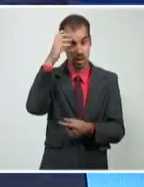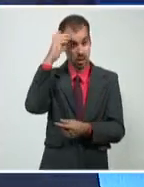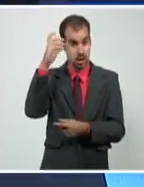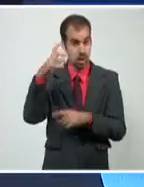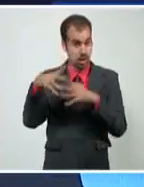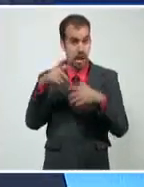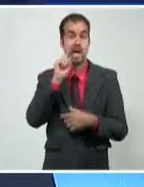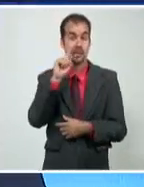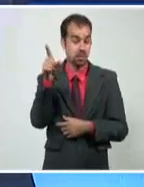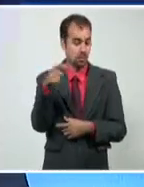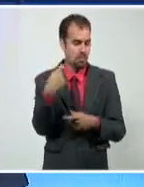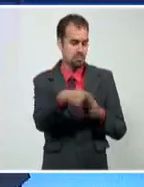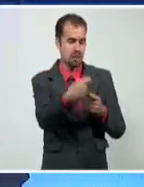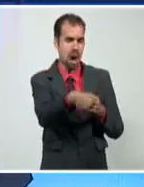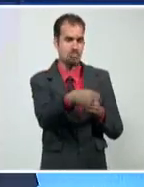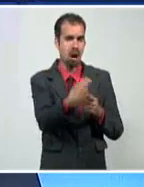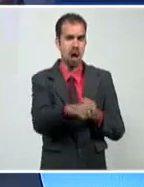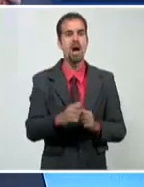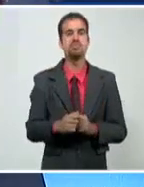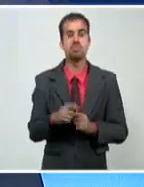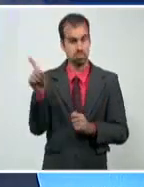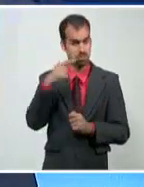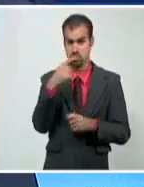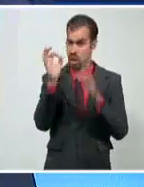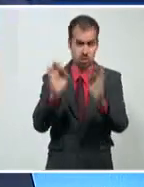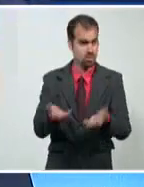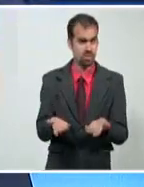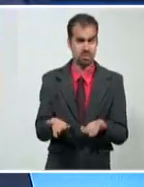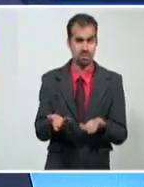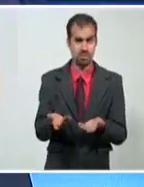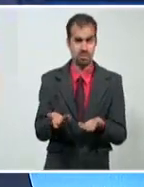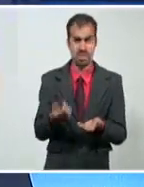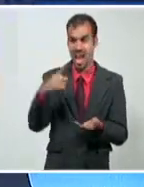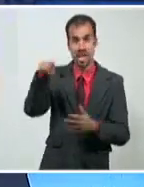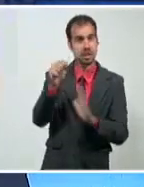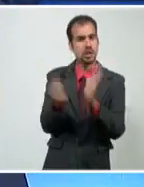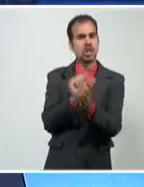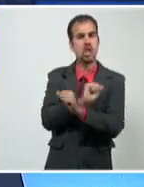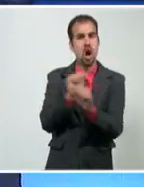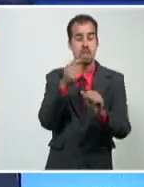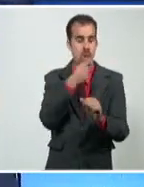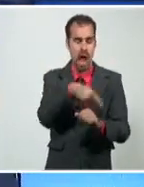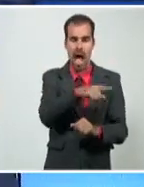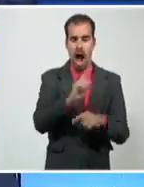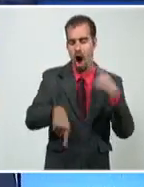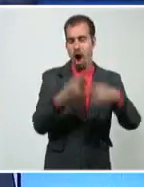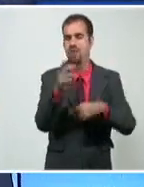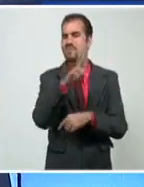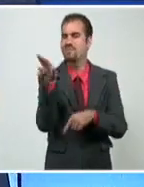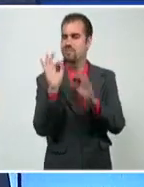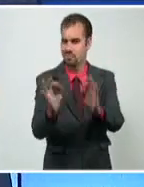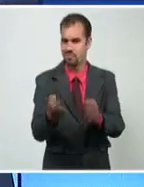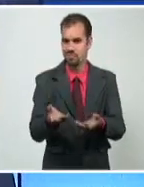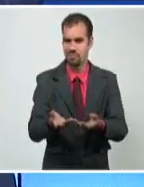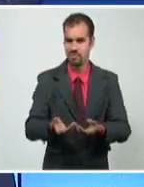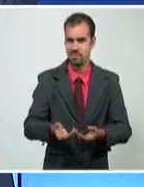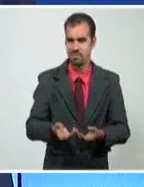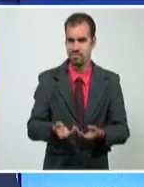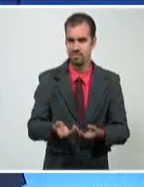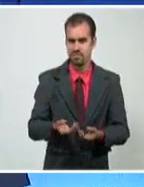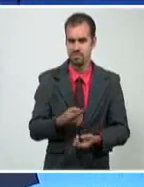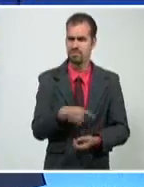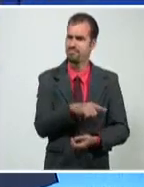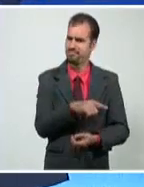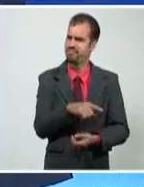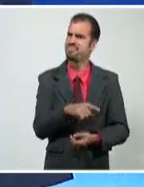lo acaba de decir, probadamente terrorista para realizar sus actividades de desestabilización en Cuba. ¿Será un mercenario?